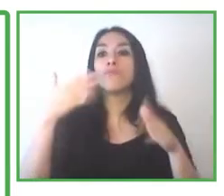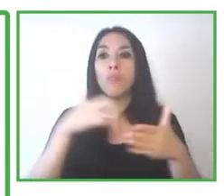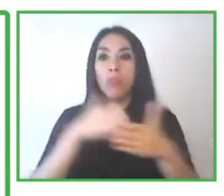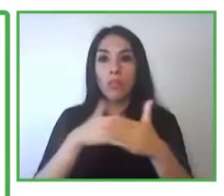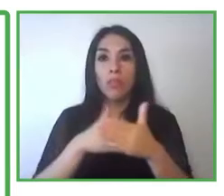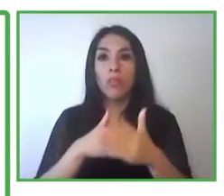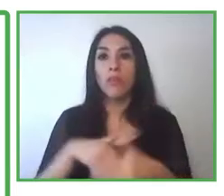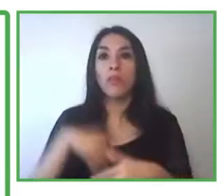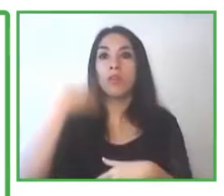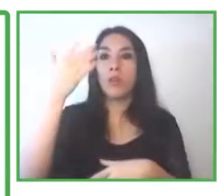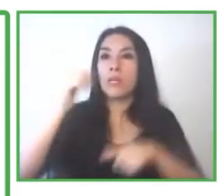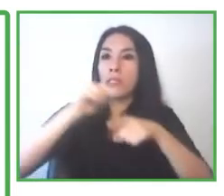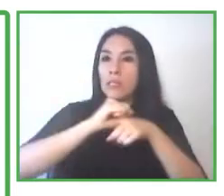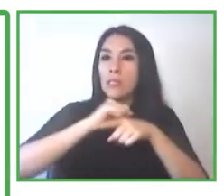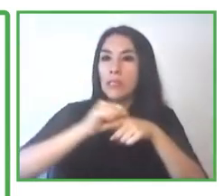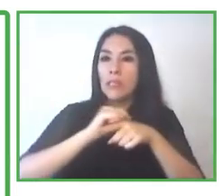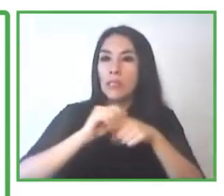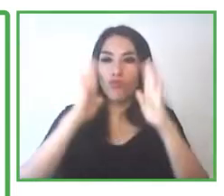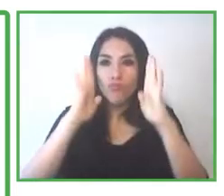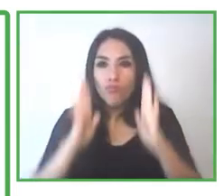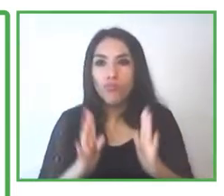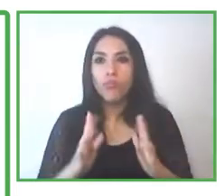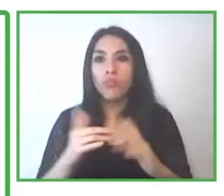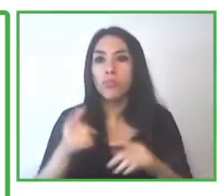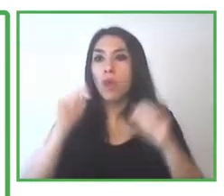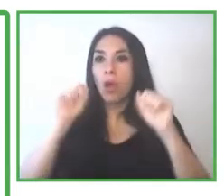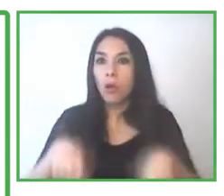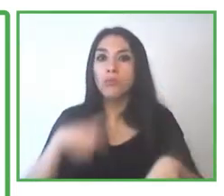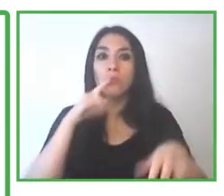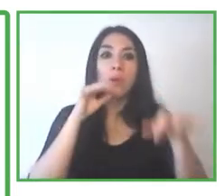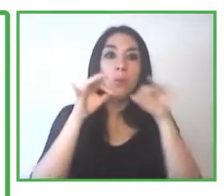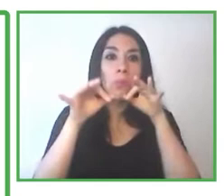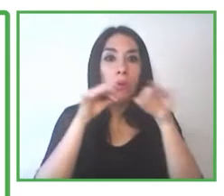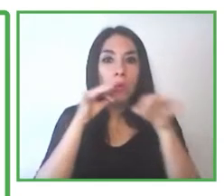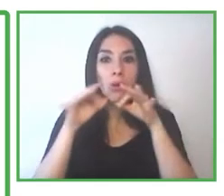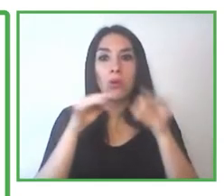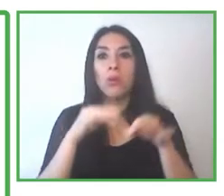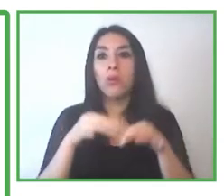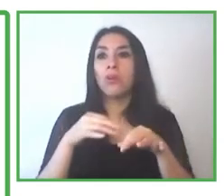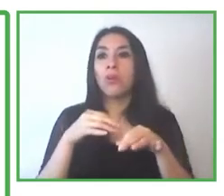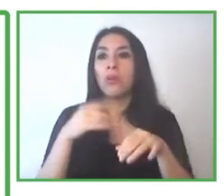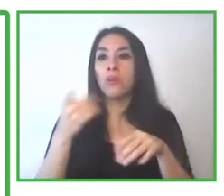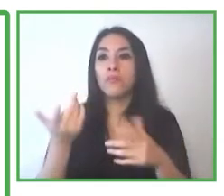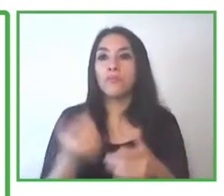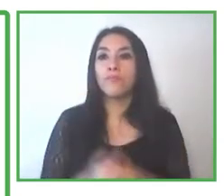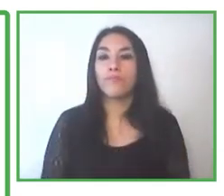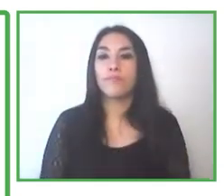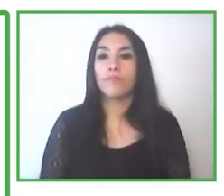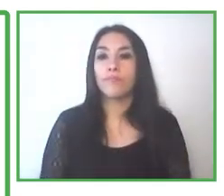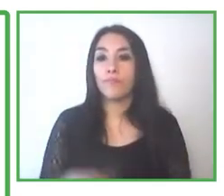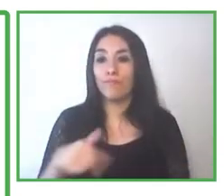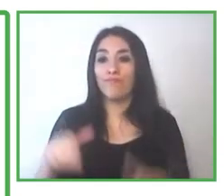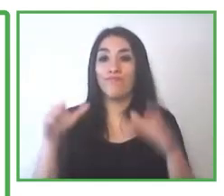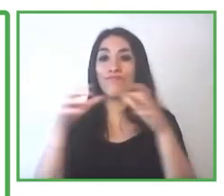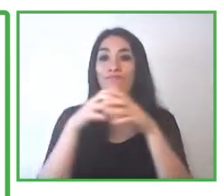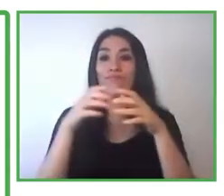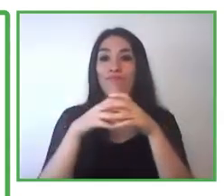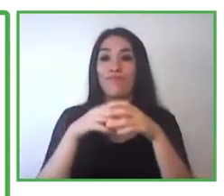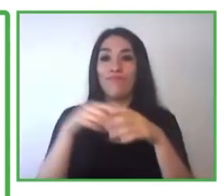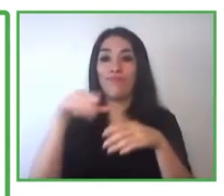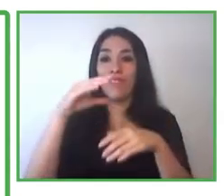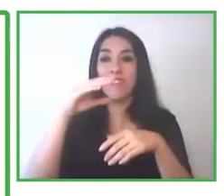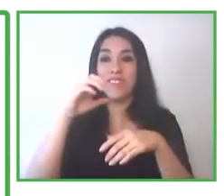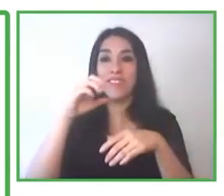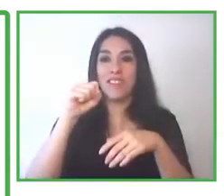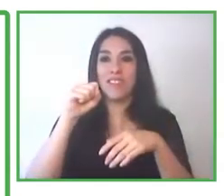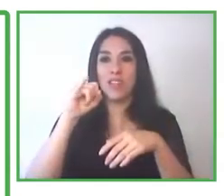son capaces de contar su historia de manera cautivadora. En Fundación Descúbreme fuimos invitados a sumarnos a